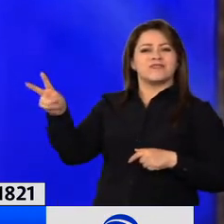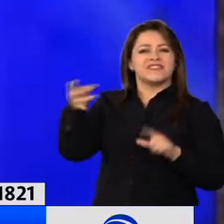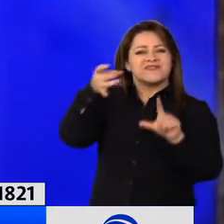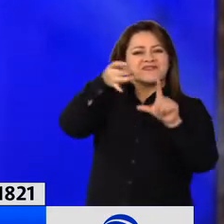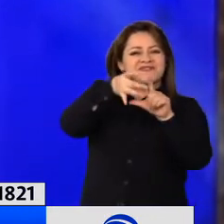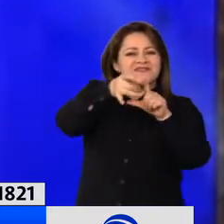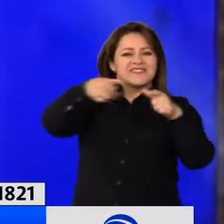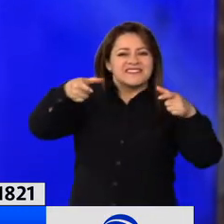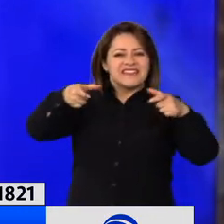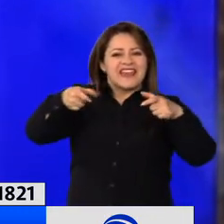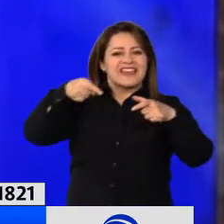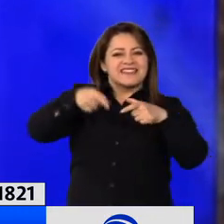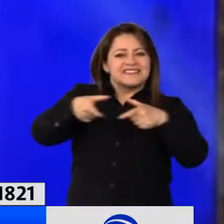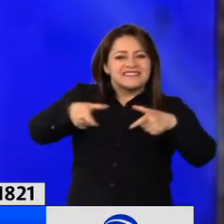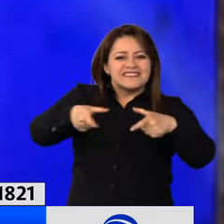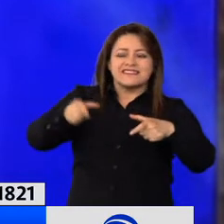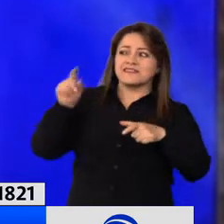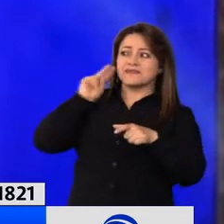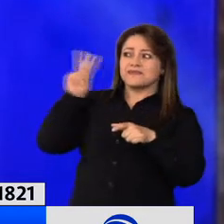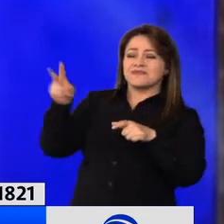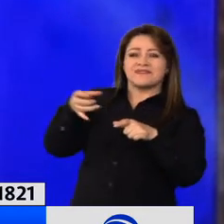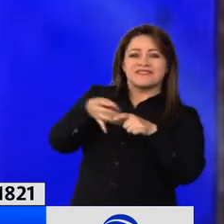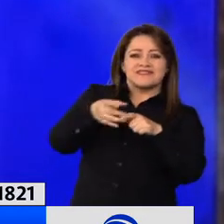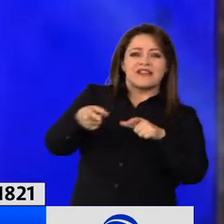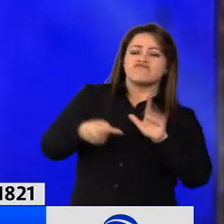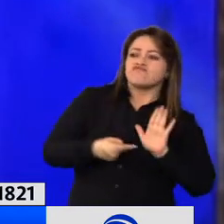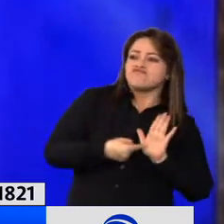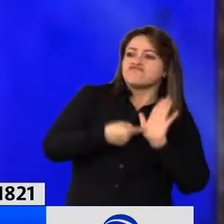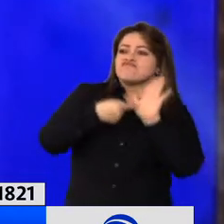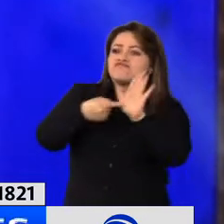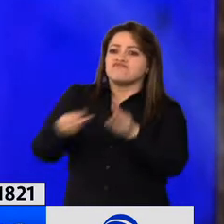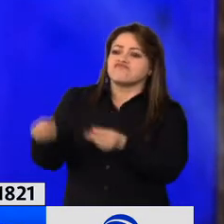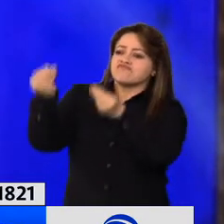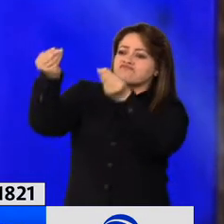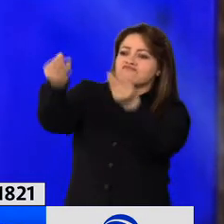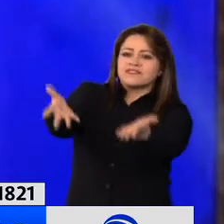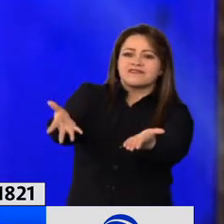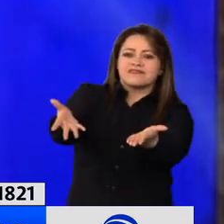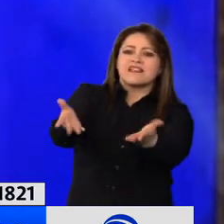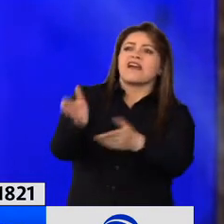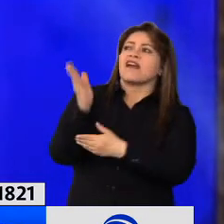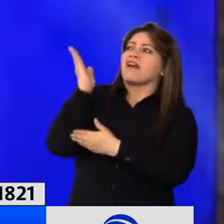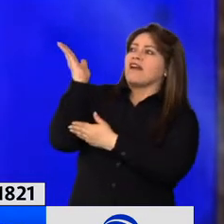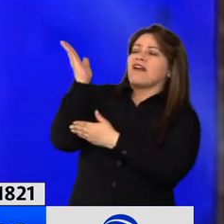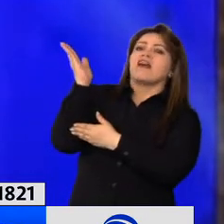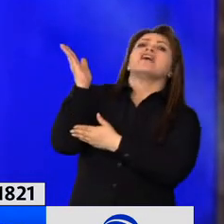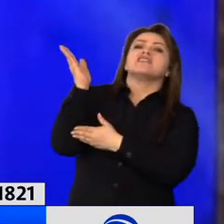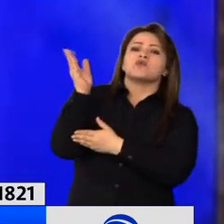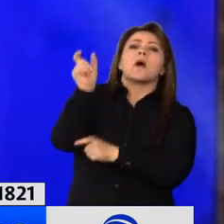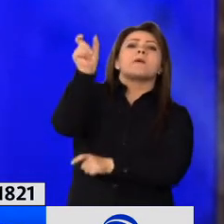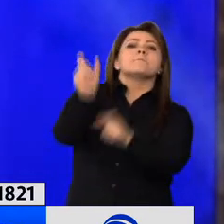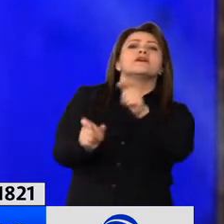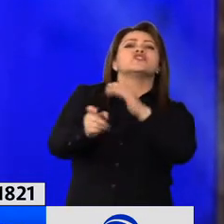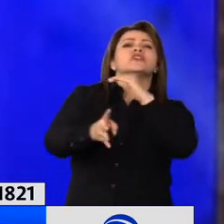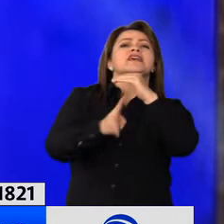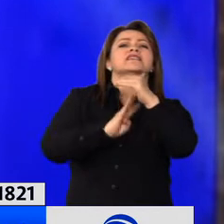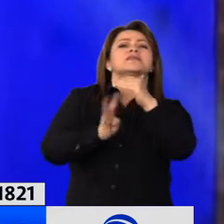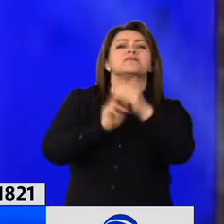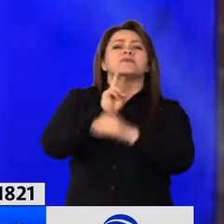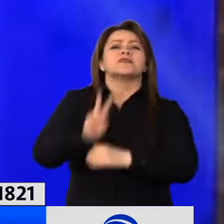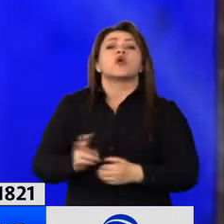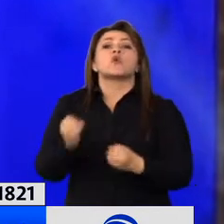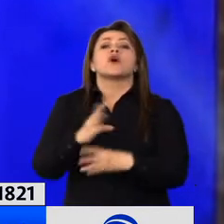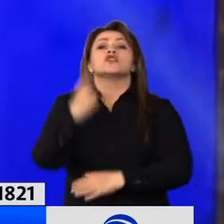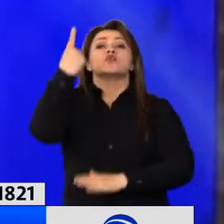Carnet que se hace como demo, como demostración de lo que será entregado para 1 millón